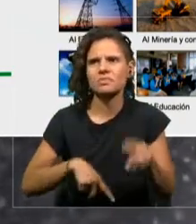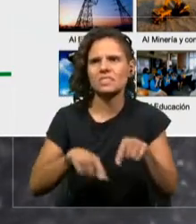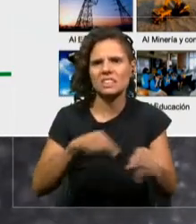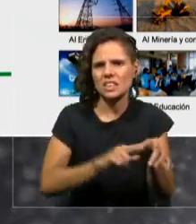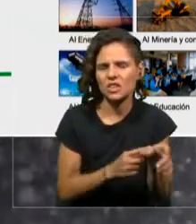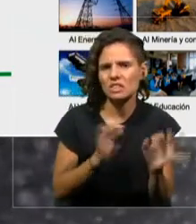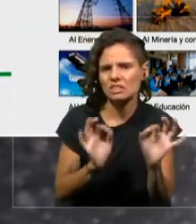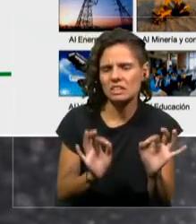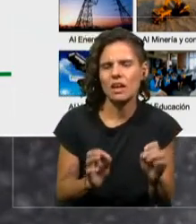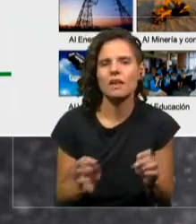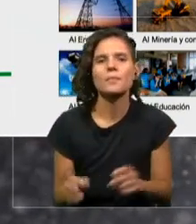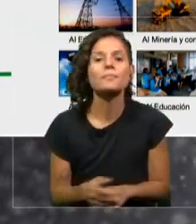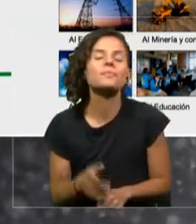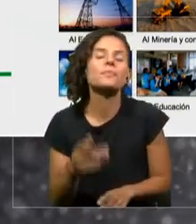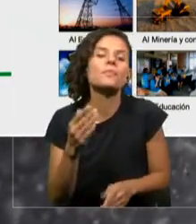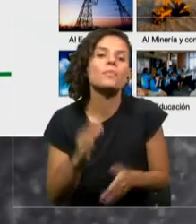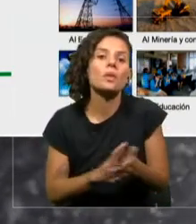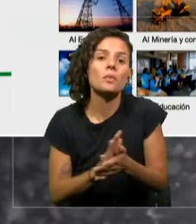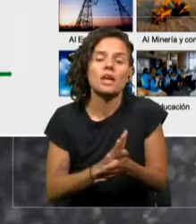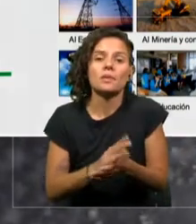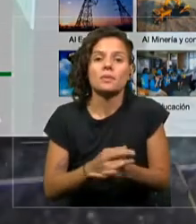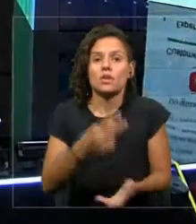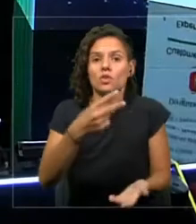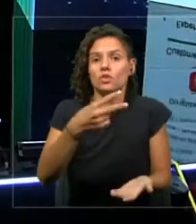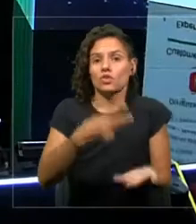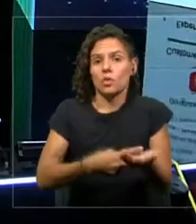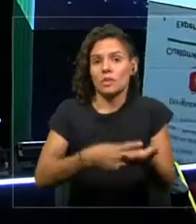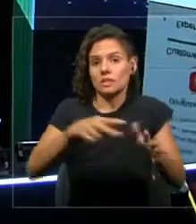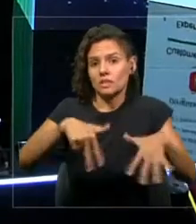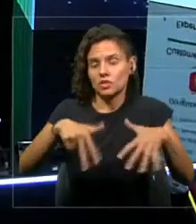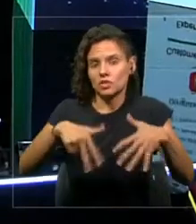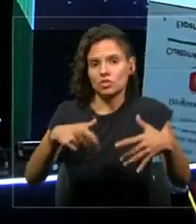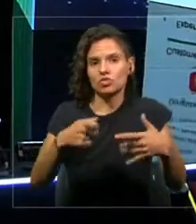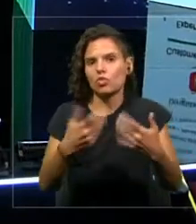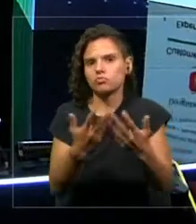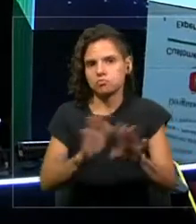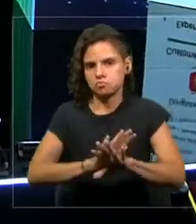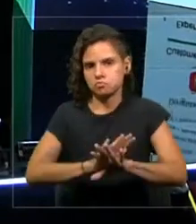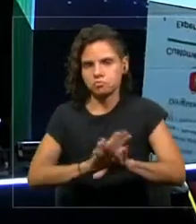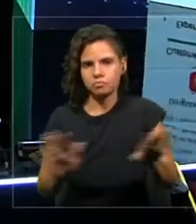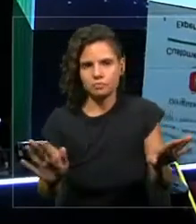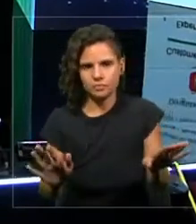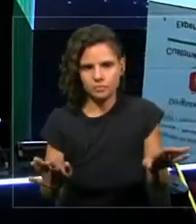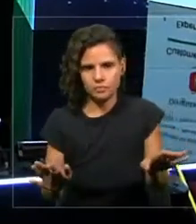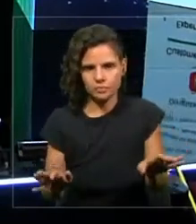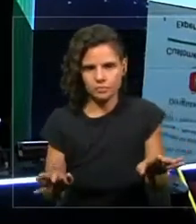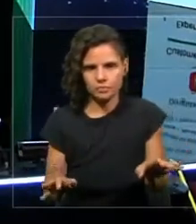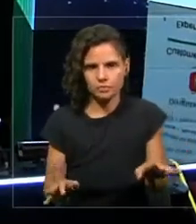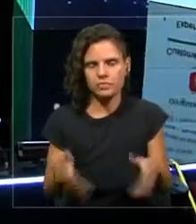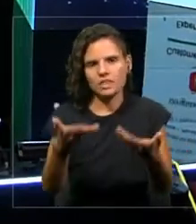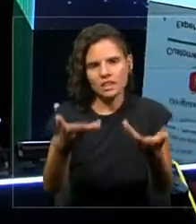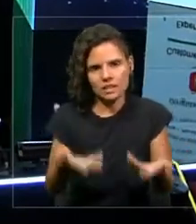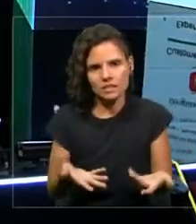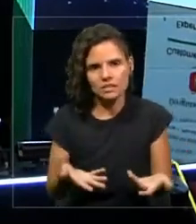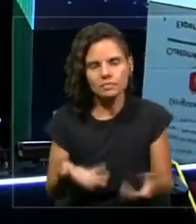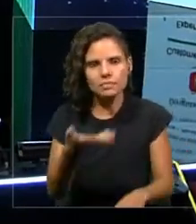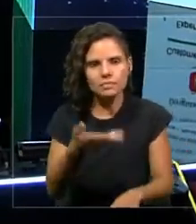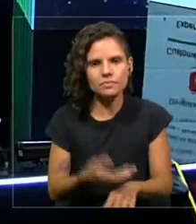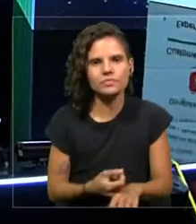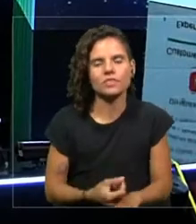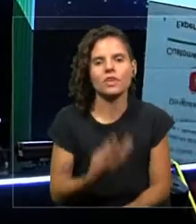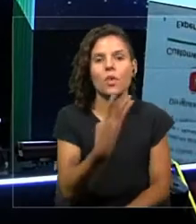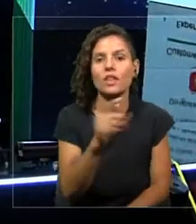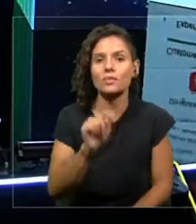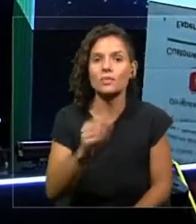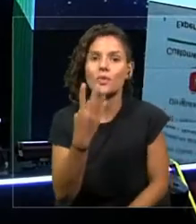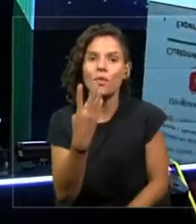El año 2018 lo cerramos con una volumetría global más o menos de 4.4 zettabytes de información en el planeta.